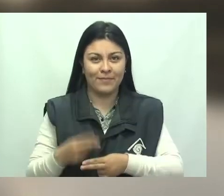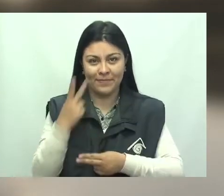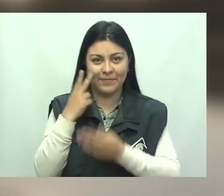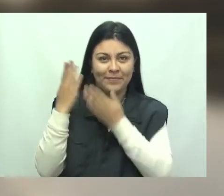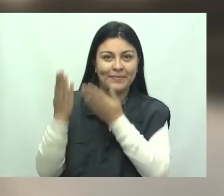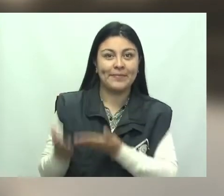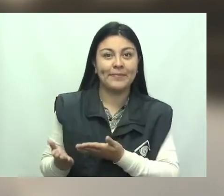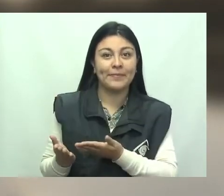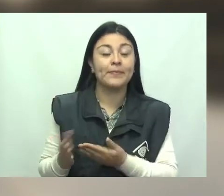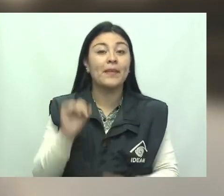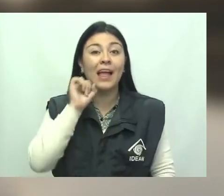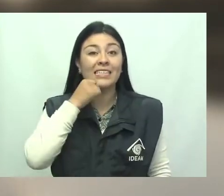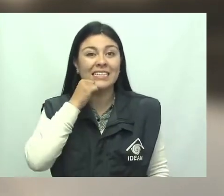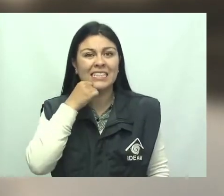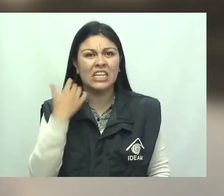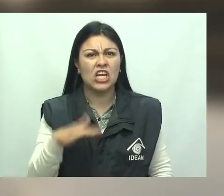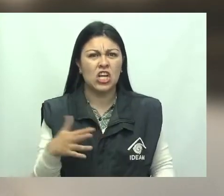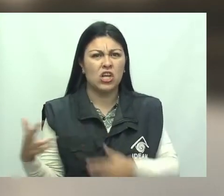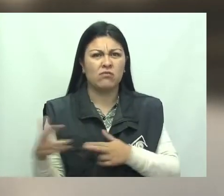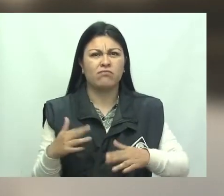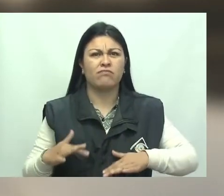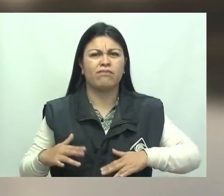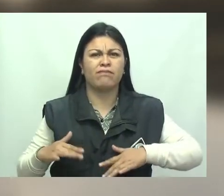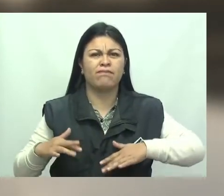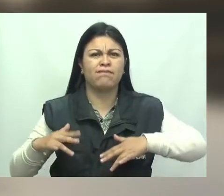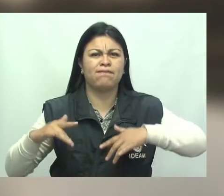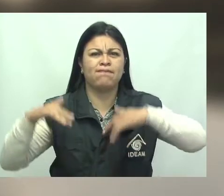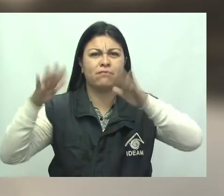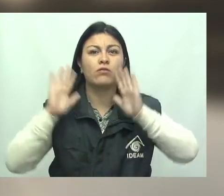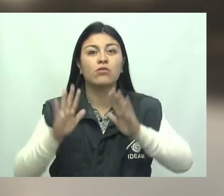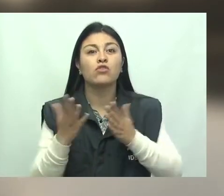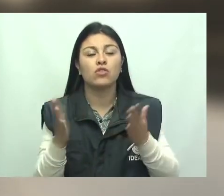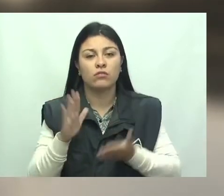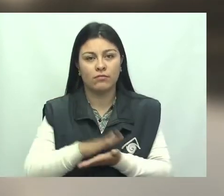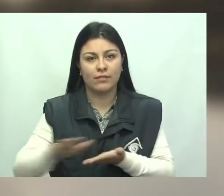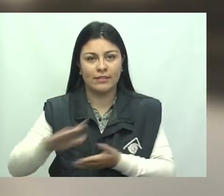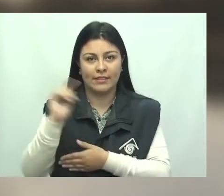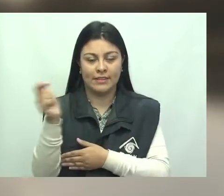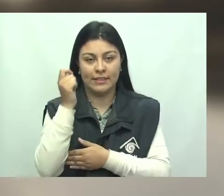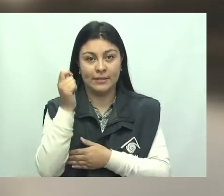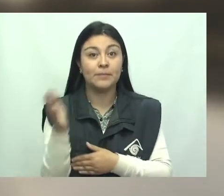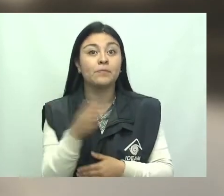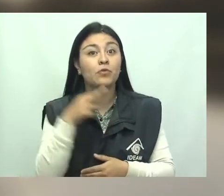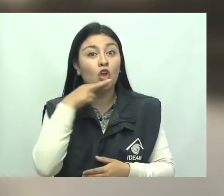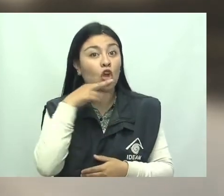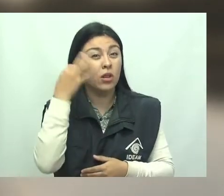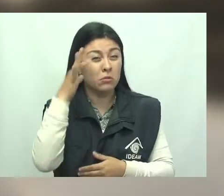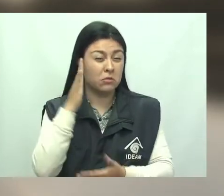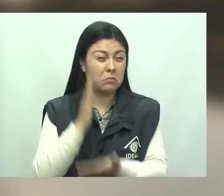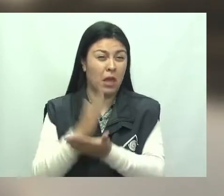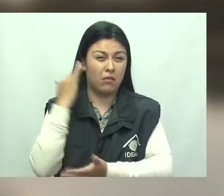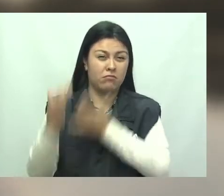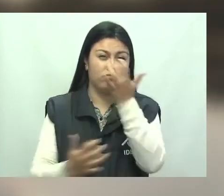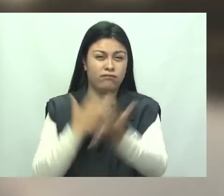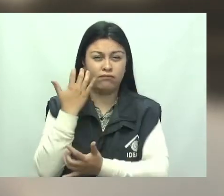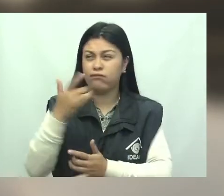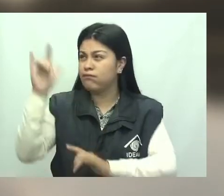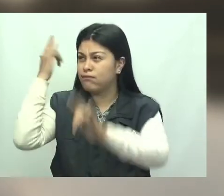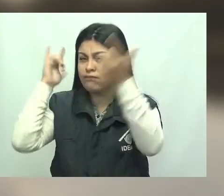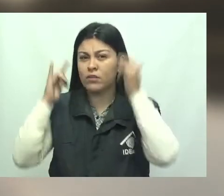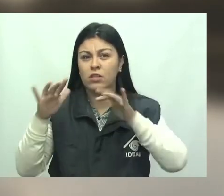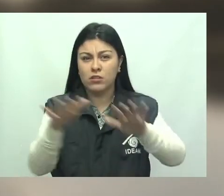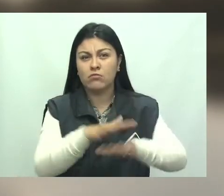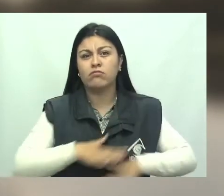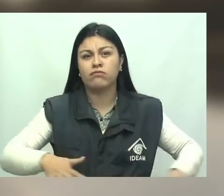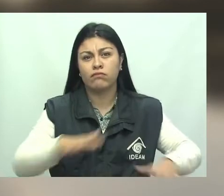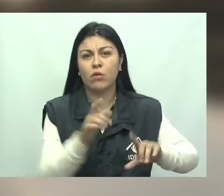Huacabía y el río Cusiana. Y alerta naranja por aumento del nivel en las riberas del pie de Monte Llanero. Alerta roja por posibles incendios en zonas